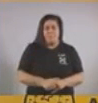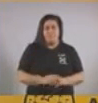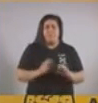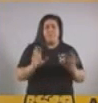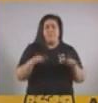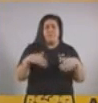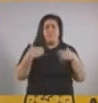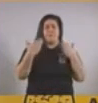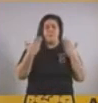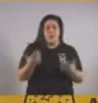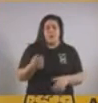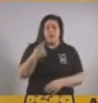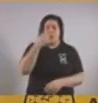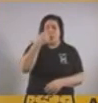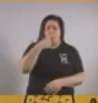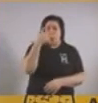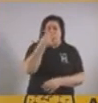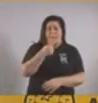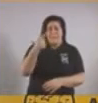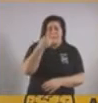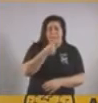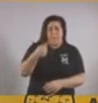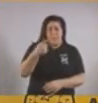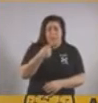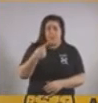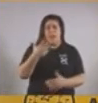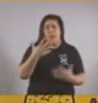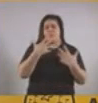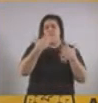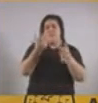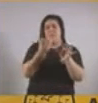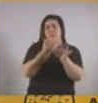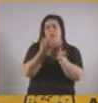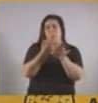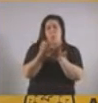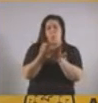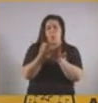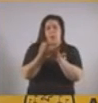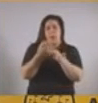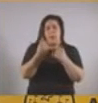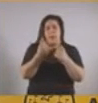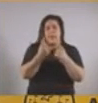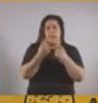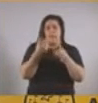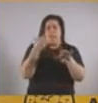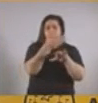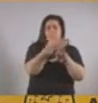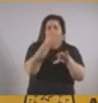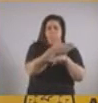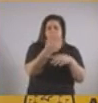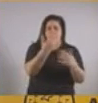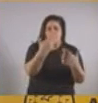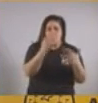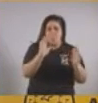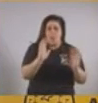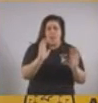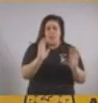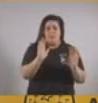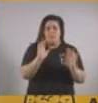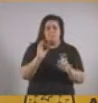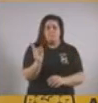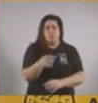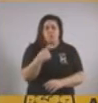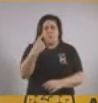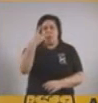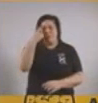eso, en las últimas semanas defendimos tanto la necesidad de sostener la presencialidad, que la creemos que es